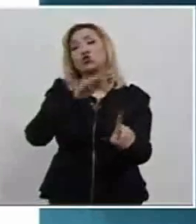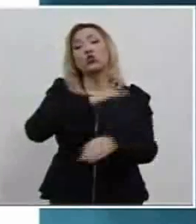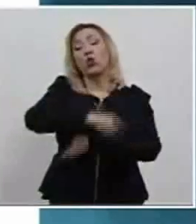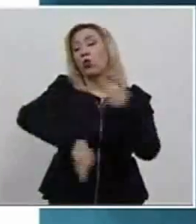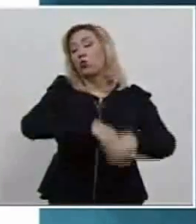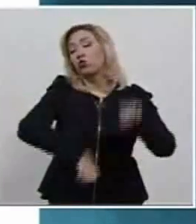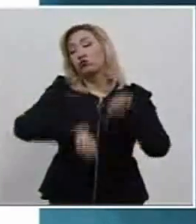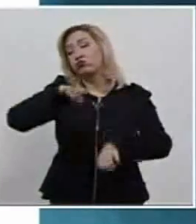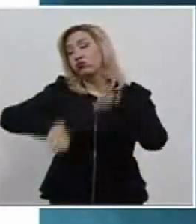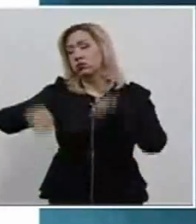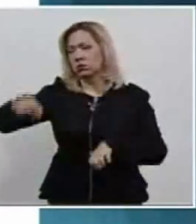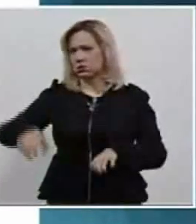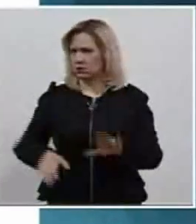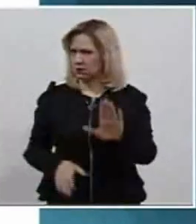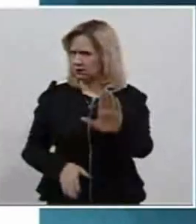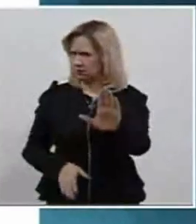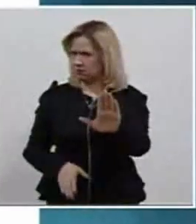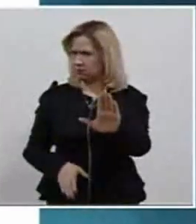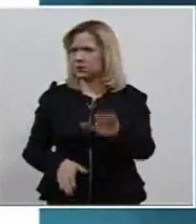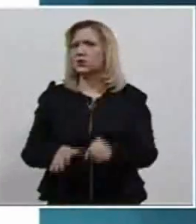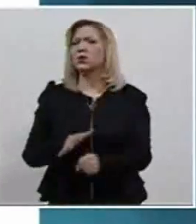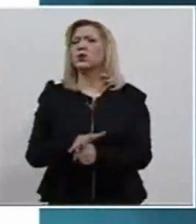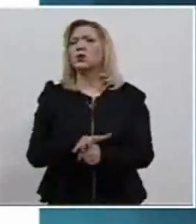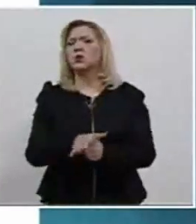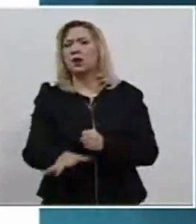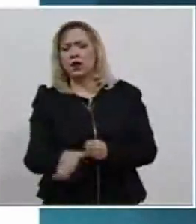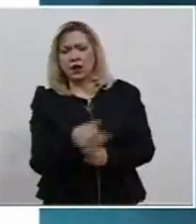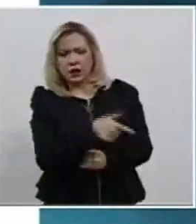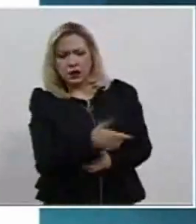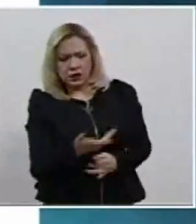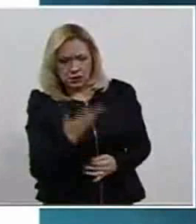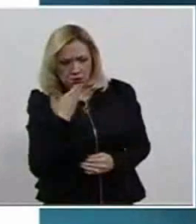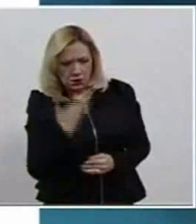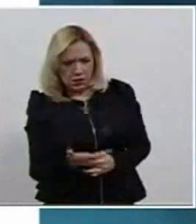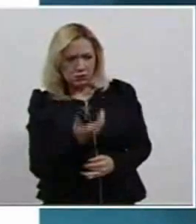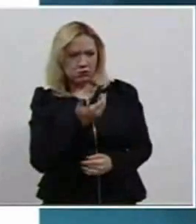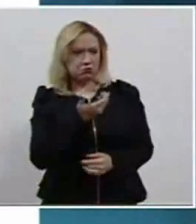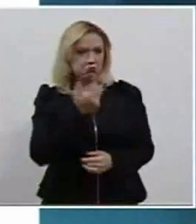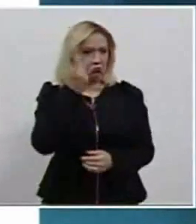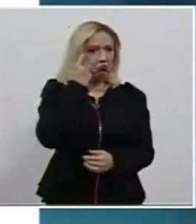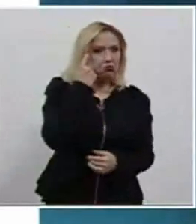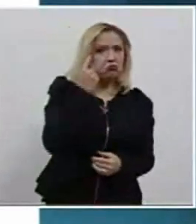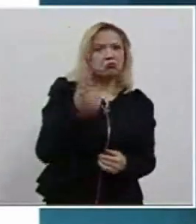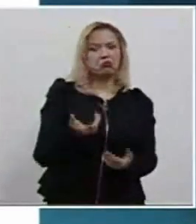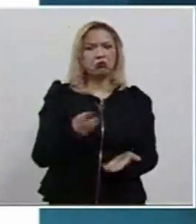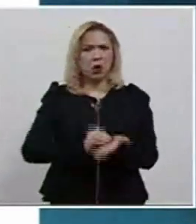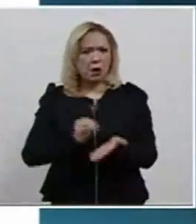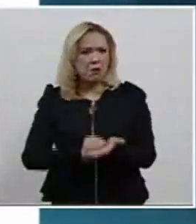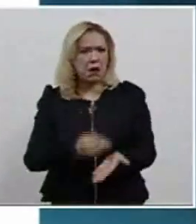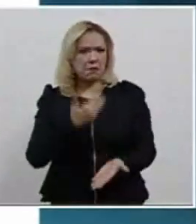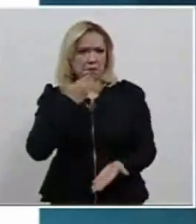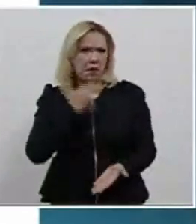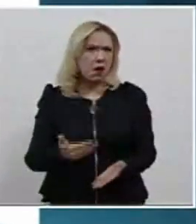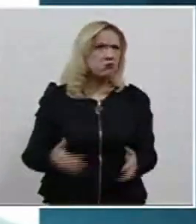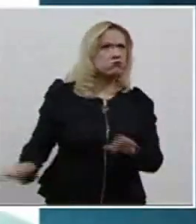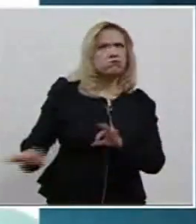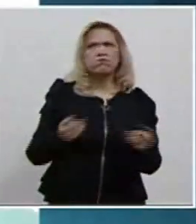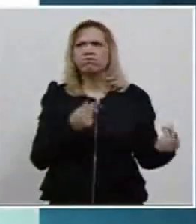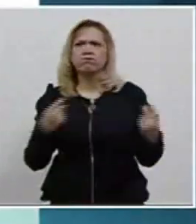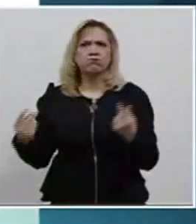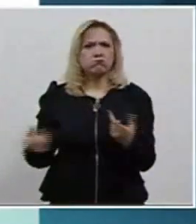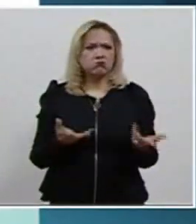sino determinar bajo qué condiciones y ante qué circunstancias lo son cada uno de sus integrantes.